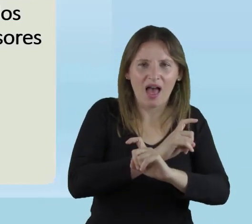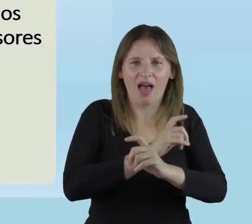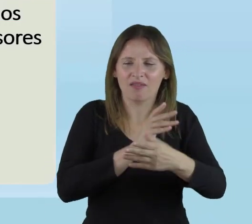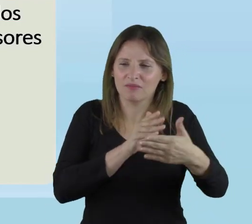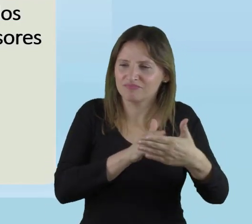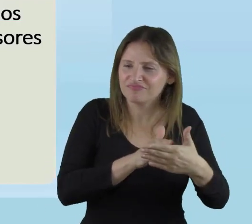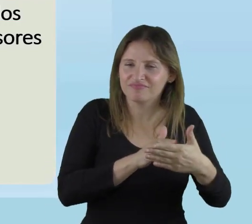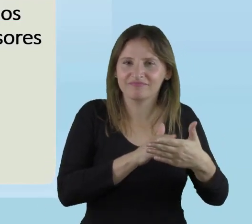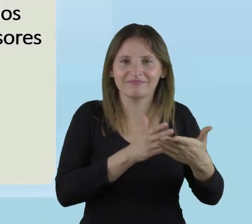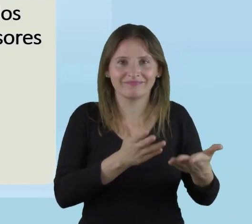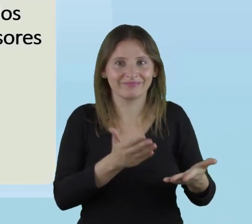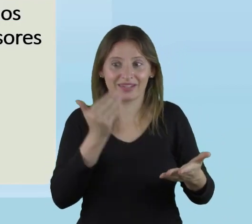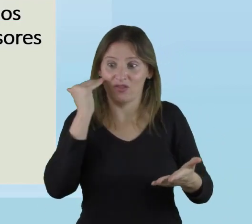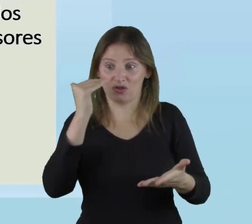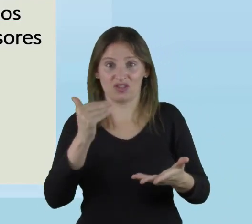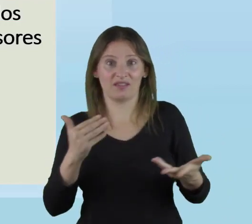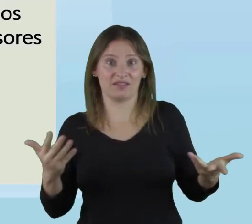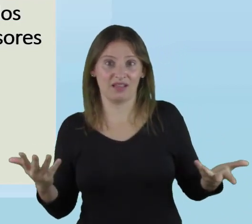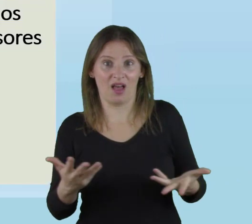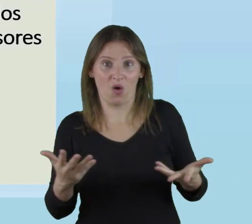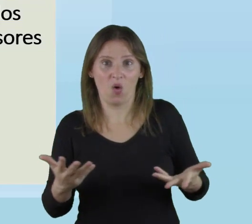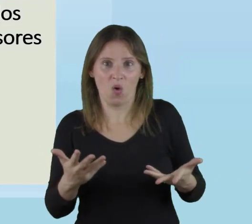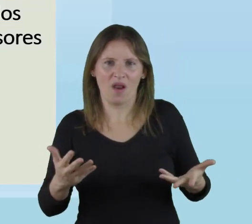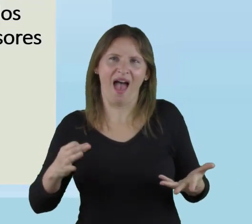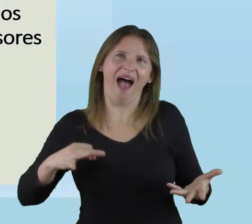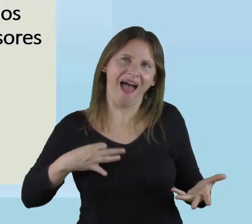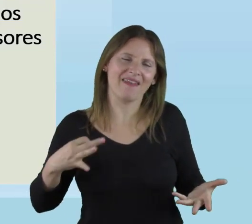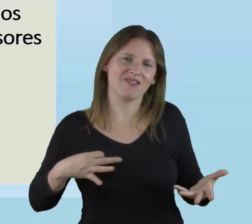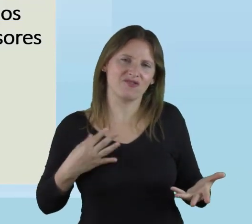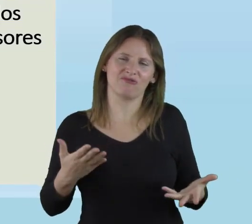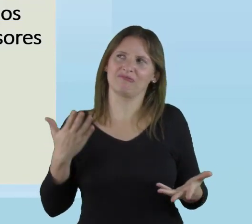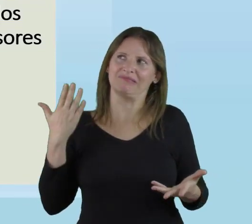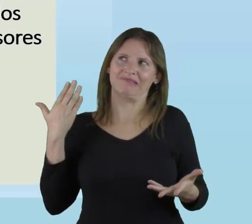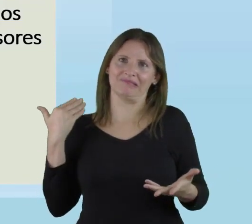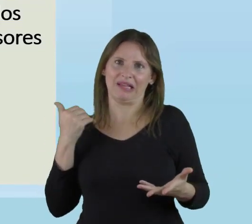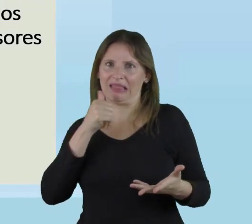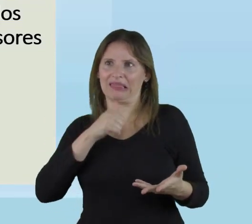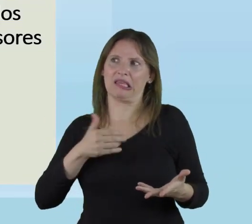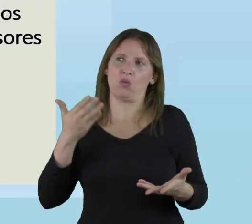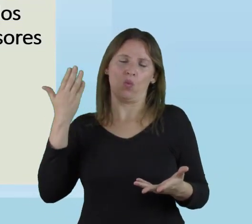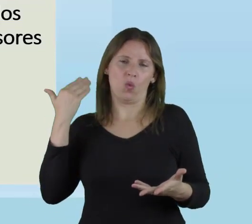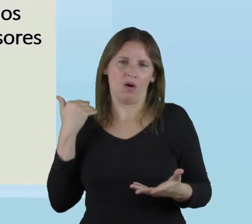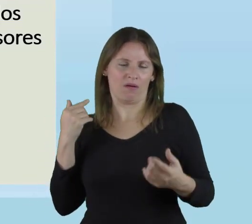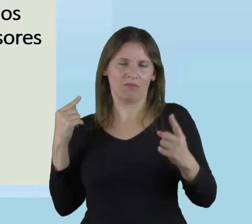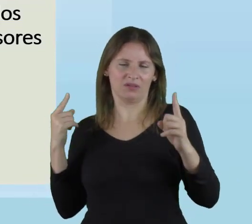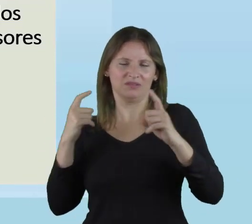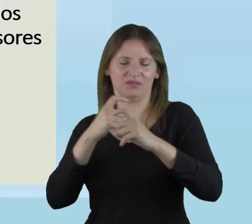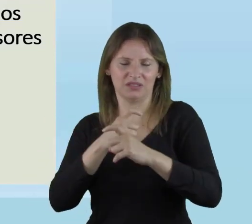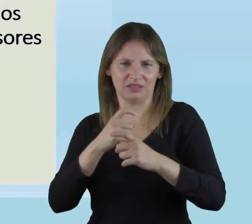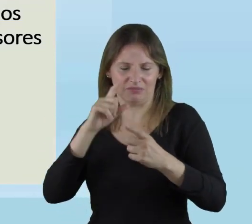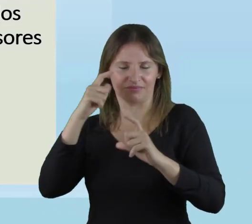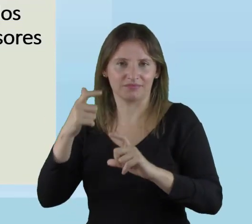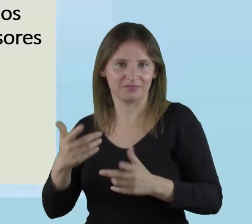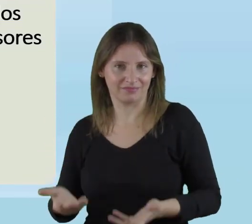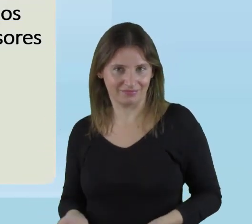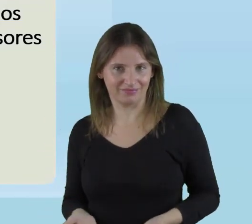van a tener esas dificultades que los docentes con años de servicio tenemos frente a la inclusión.